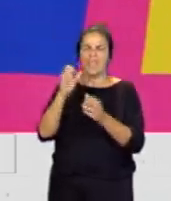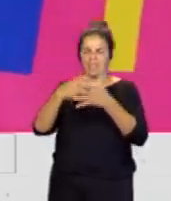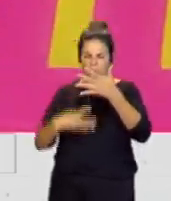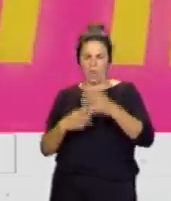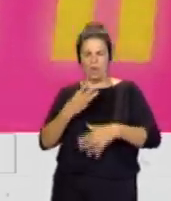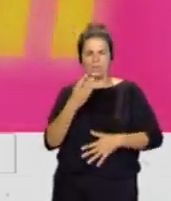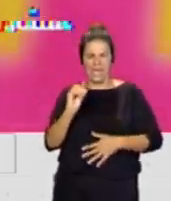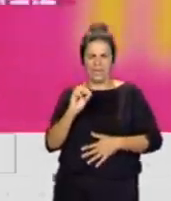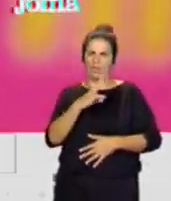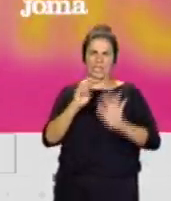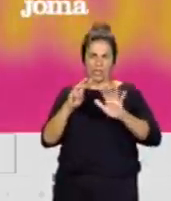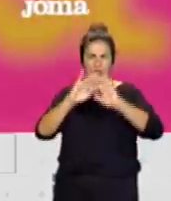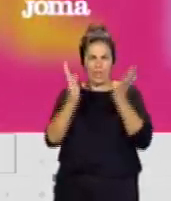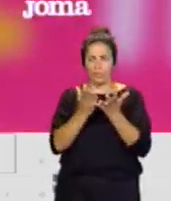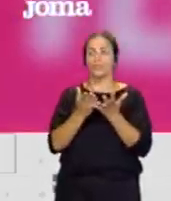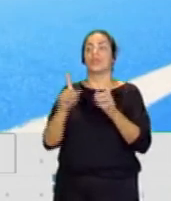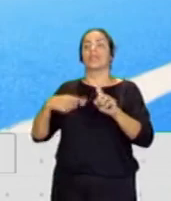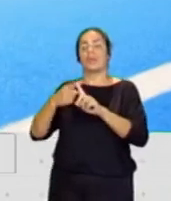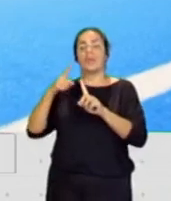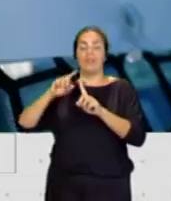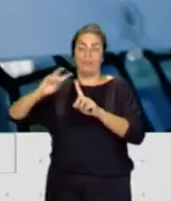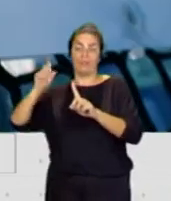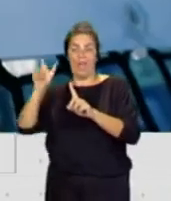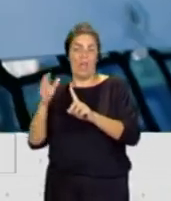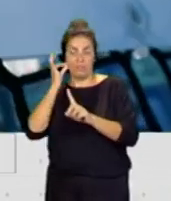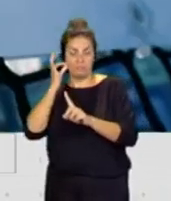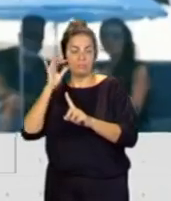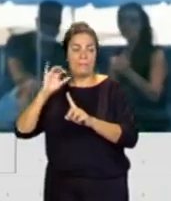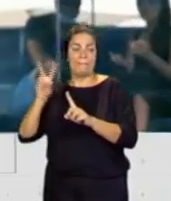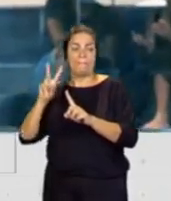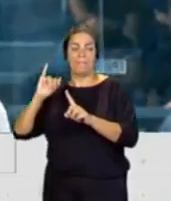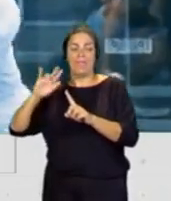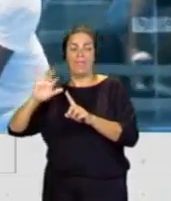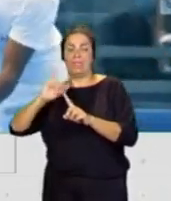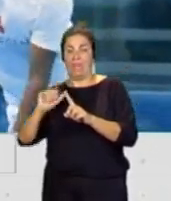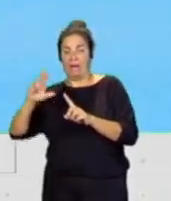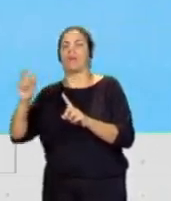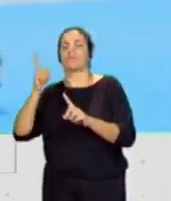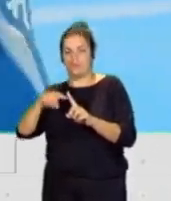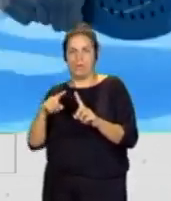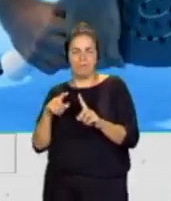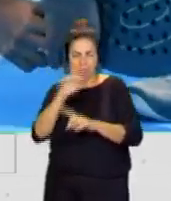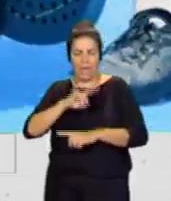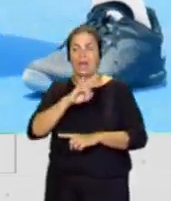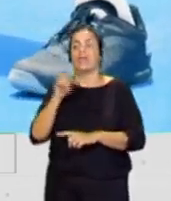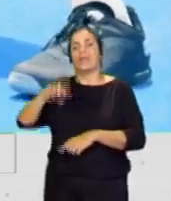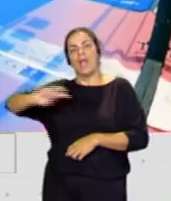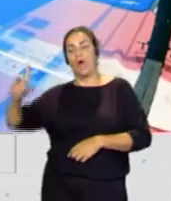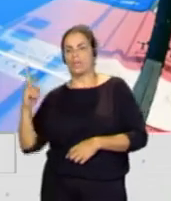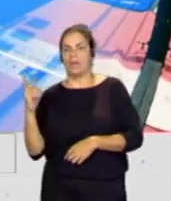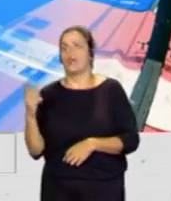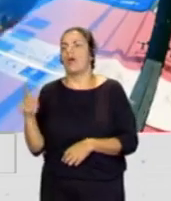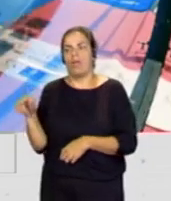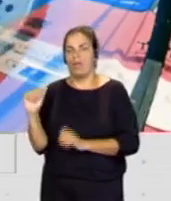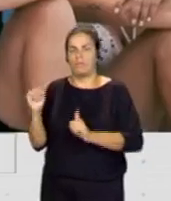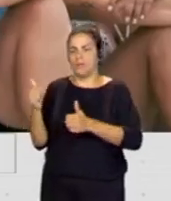del ranking mundial con Isarra Pizarra que también canaria y de pareja número uno y de pareja número dos Raquel Eugenio también que hace nada está jugando el circuito profesional por primera